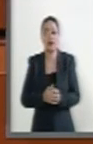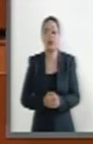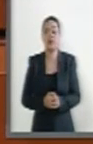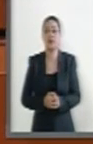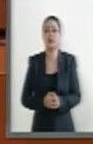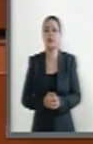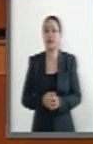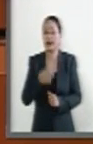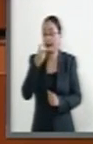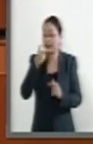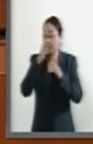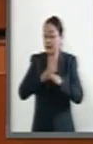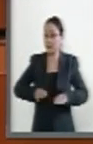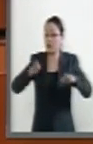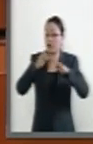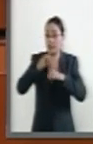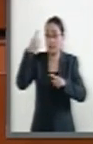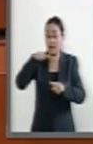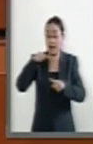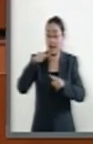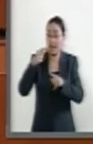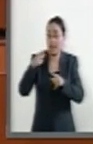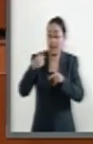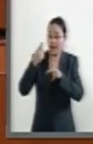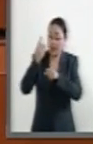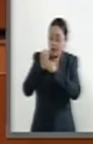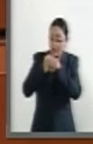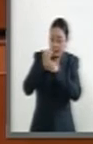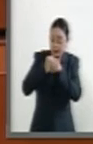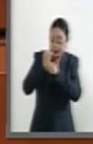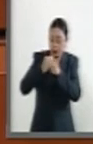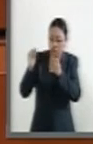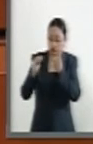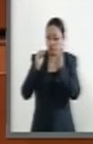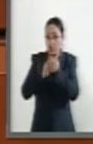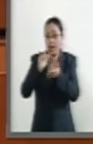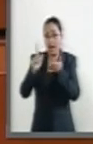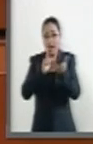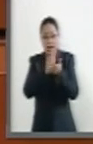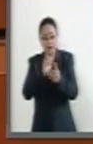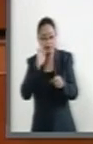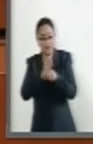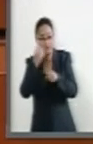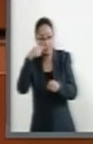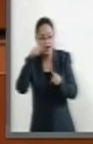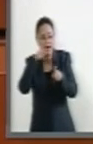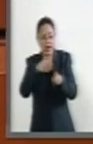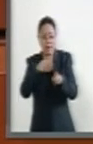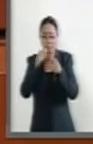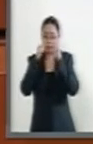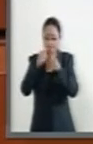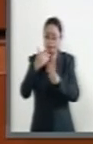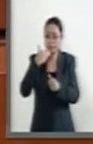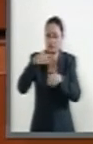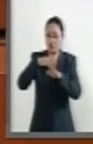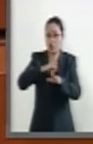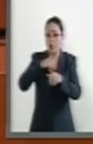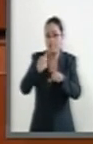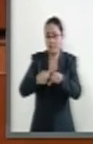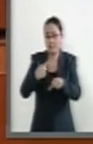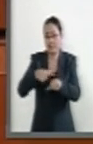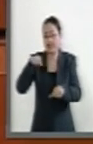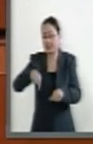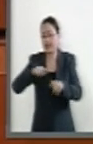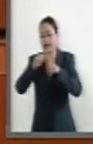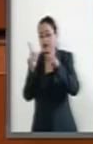determinantes en la elaboración de estadísticas y políticas públicas para la debida atención de enfermedades en el